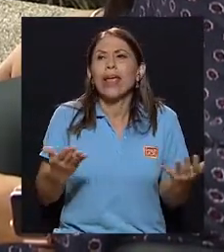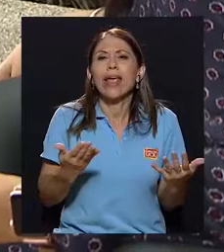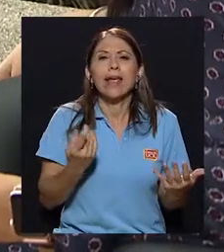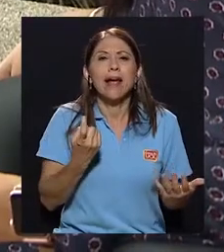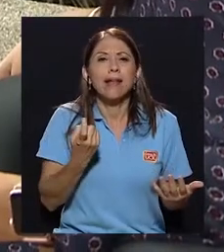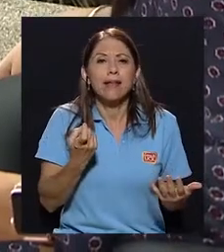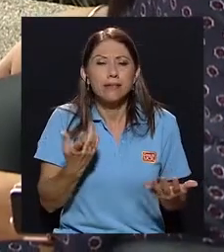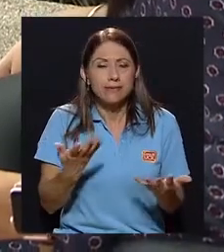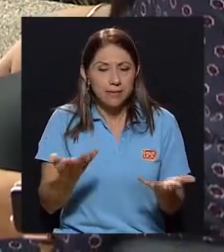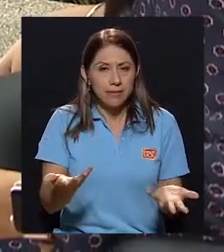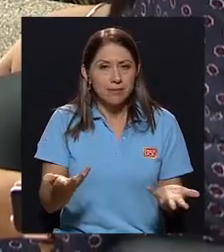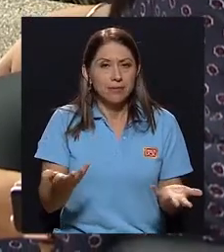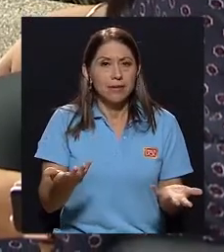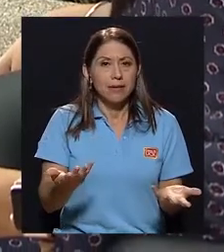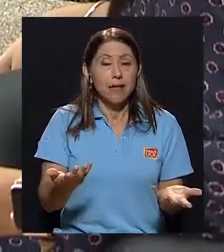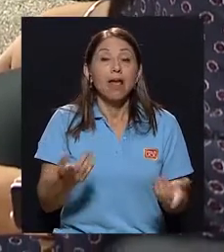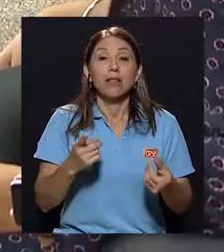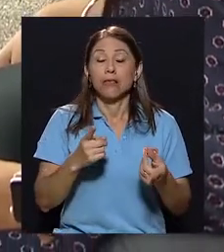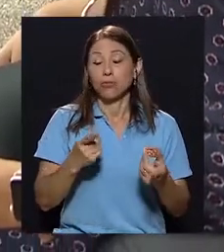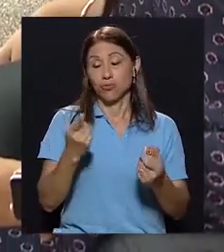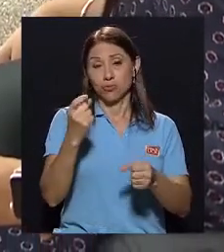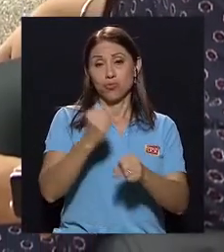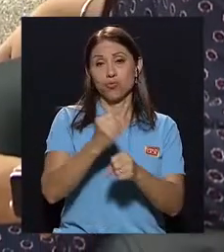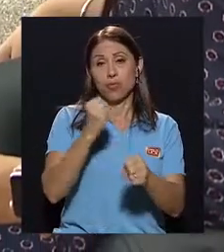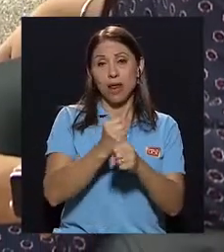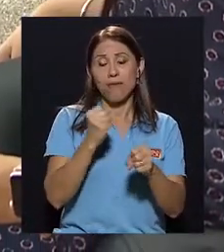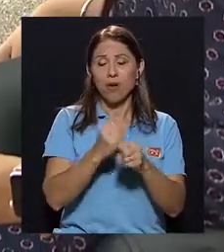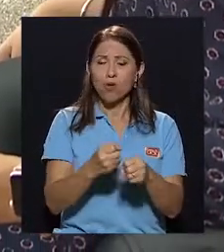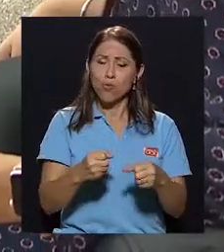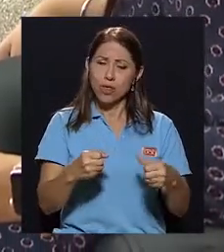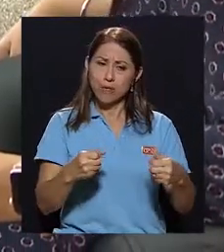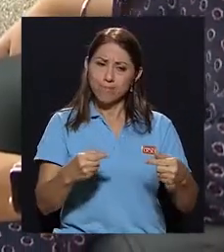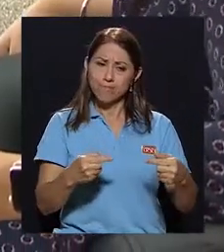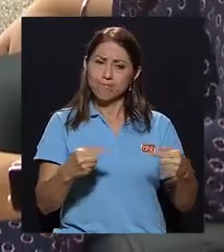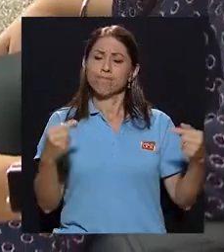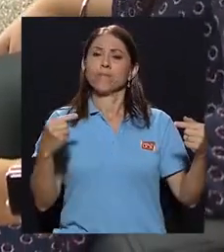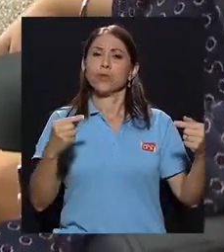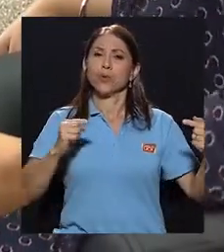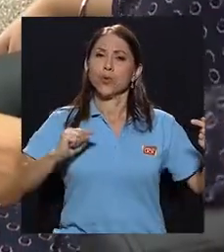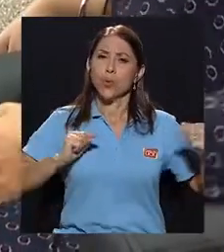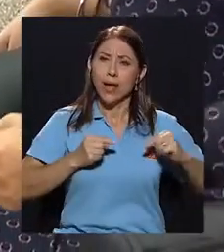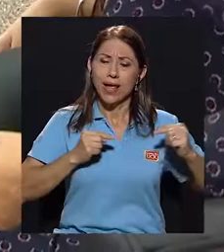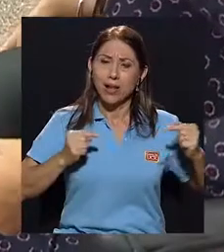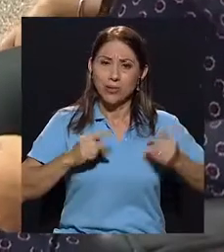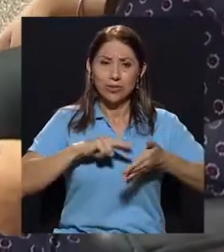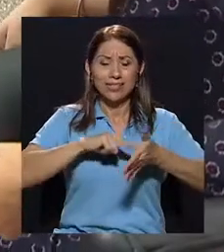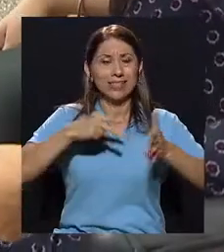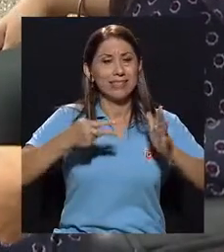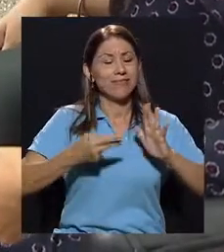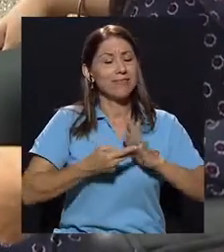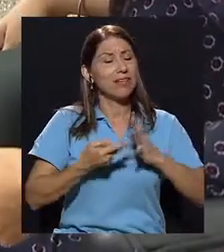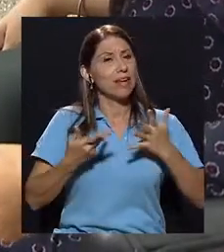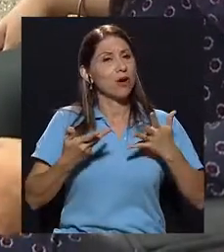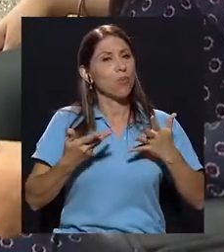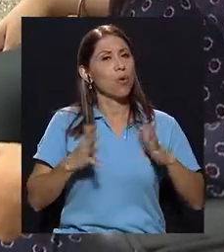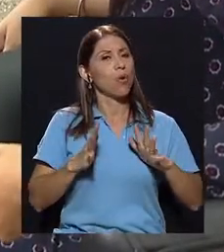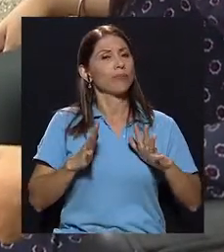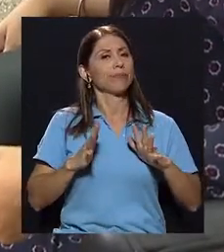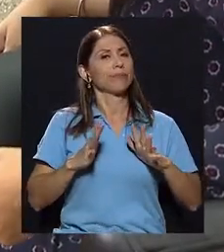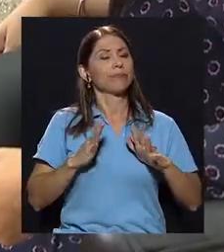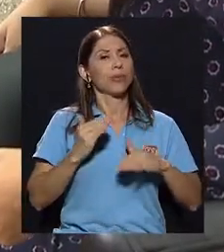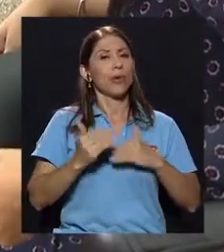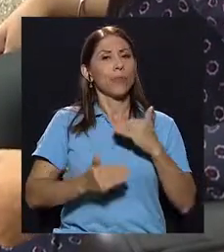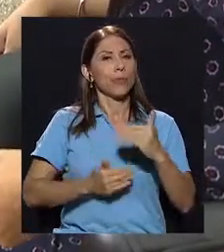me dejó y entonces un trabajo de duelo implica todo este deshacimiento, es como un